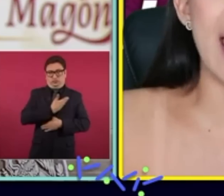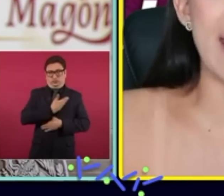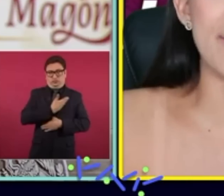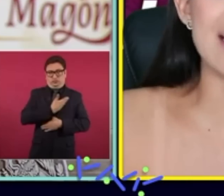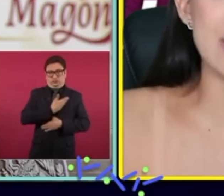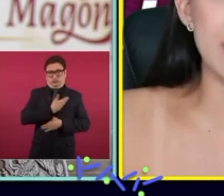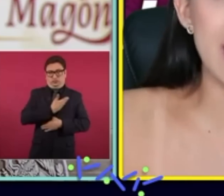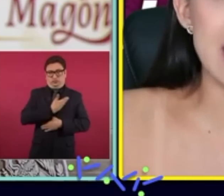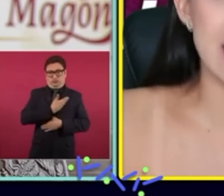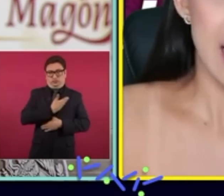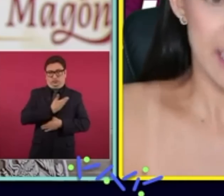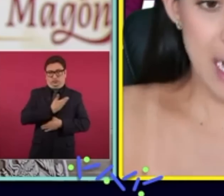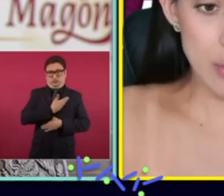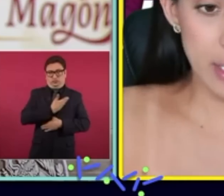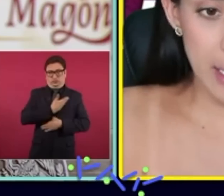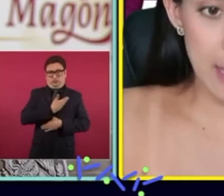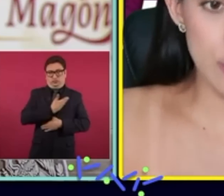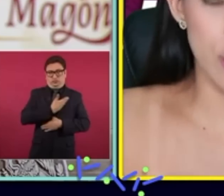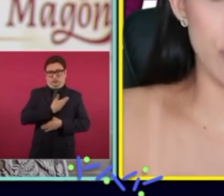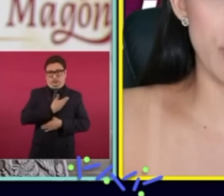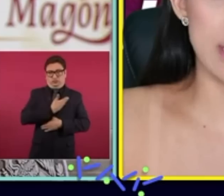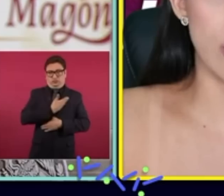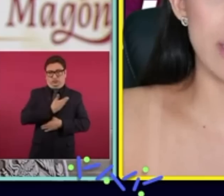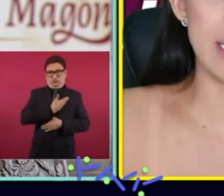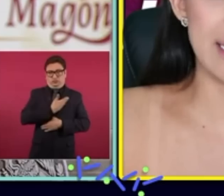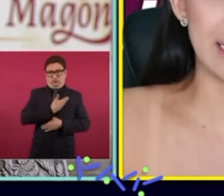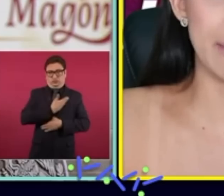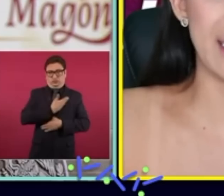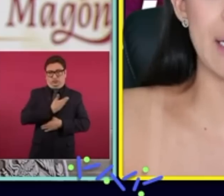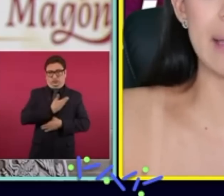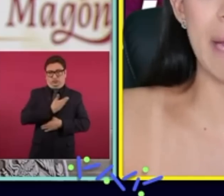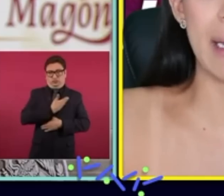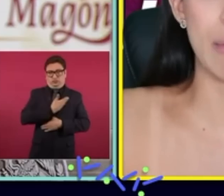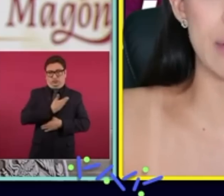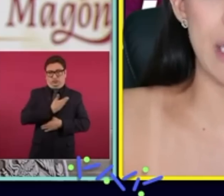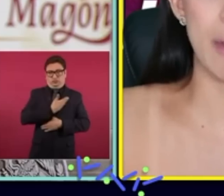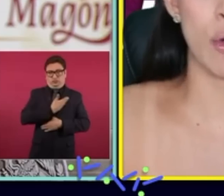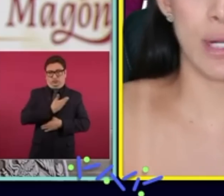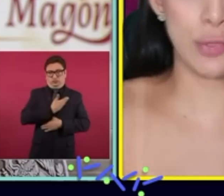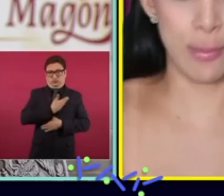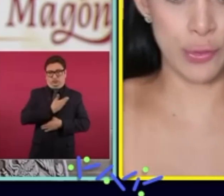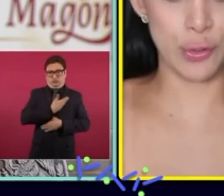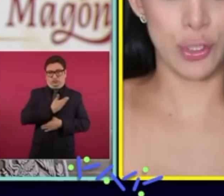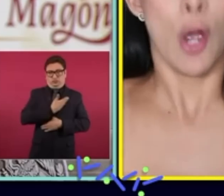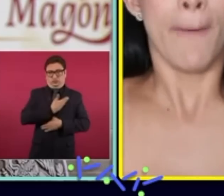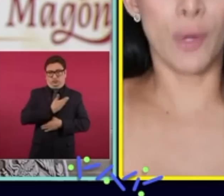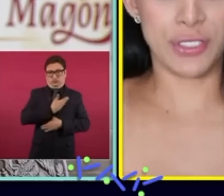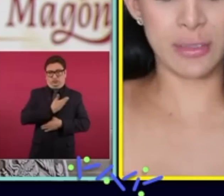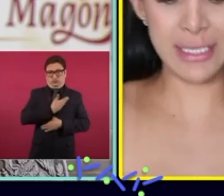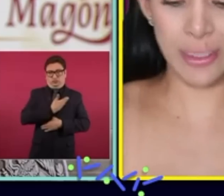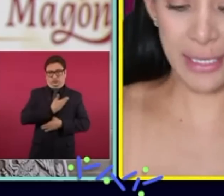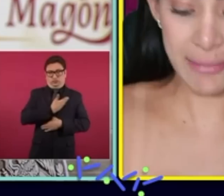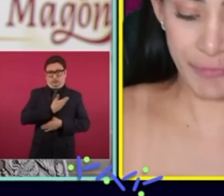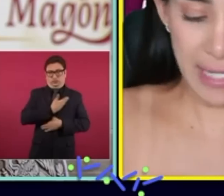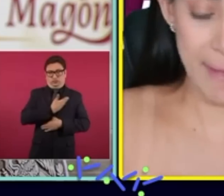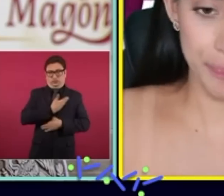a empresas privadas y a los encargados, bueno, pues de comercializar también qué entraba, qué no entraba y cobrar los famosos moches.